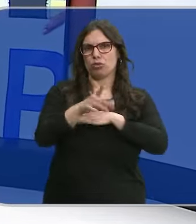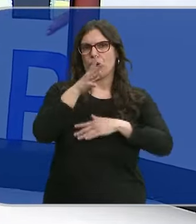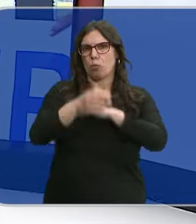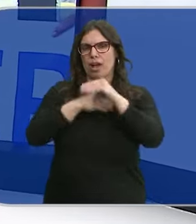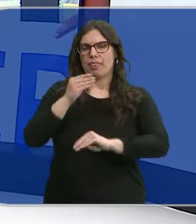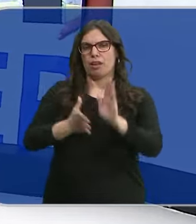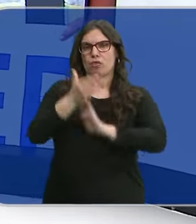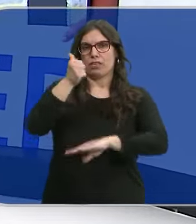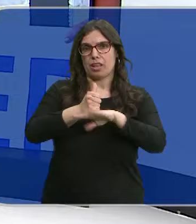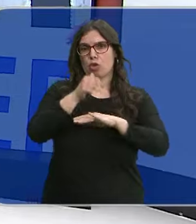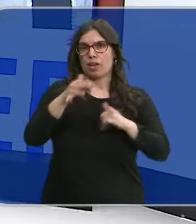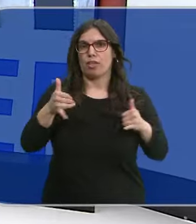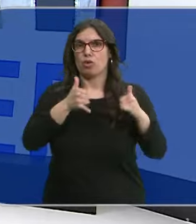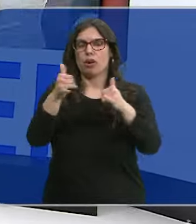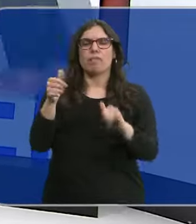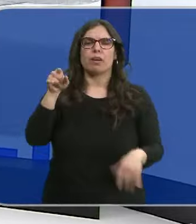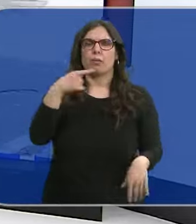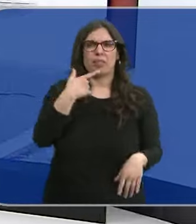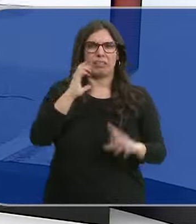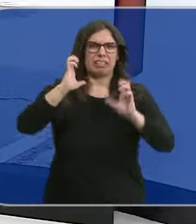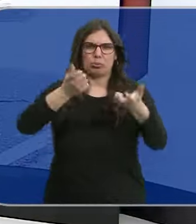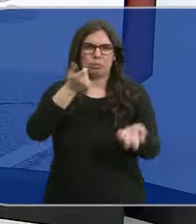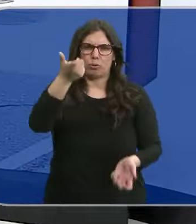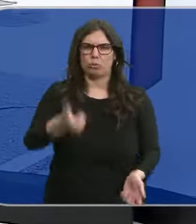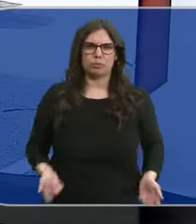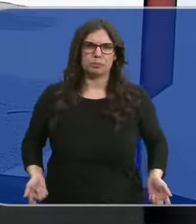visto, la presencia de tractores ha sido casi testimonial.